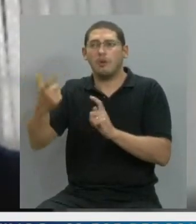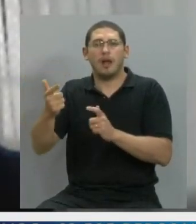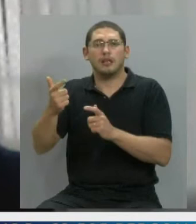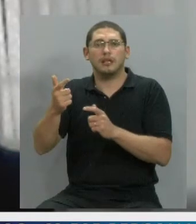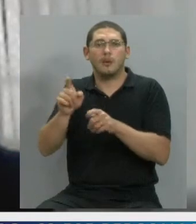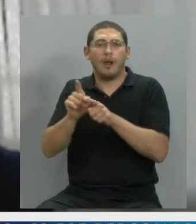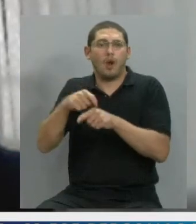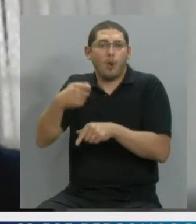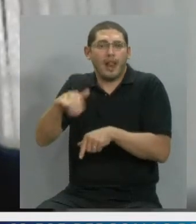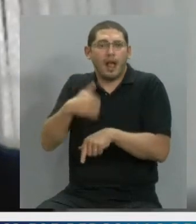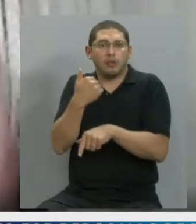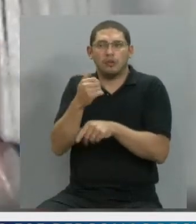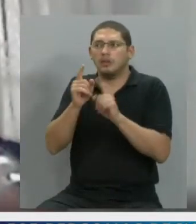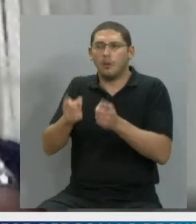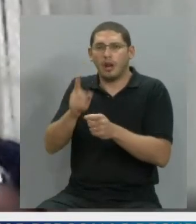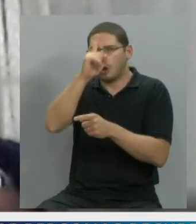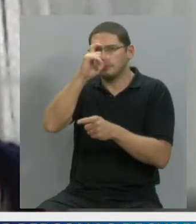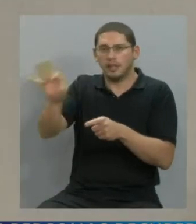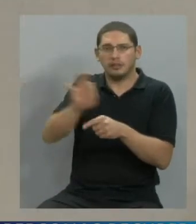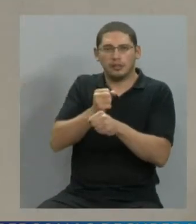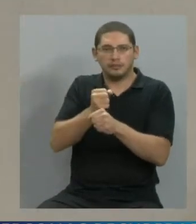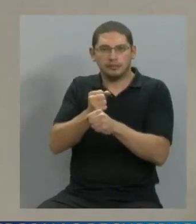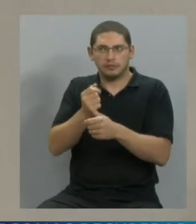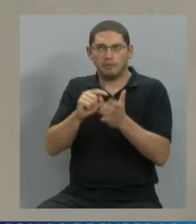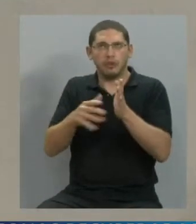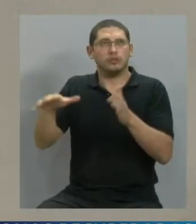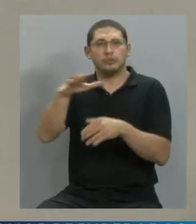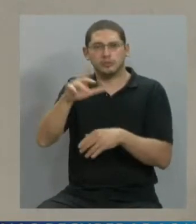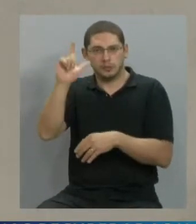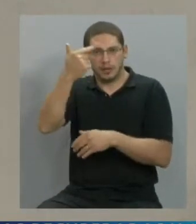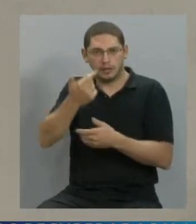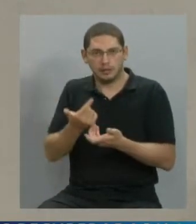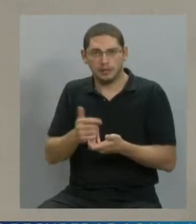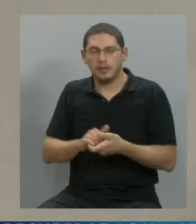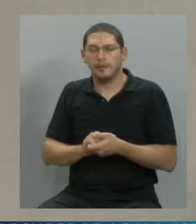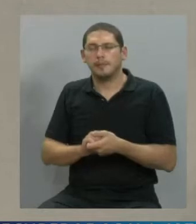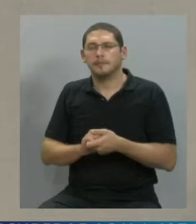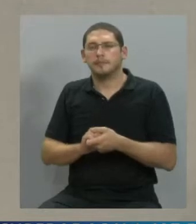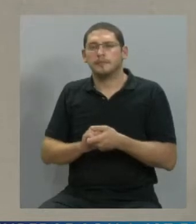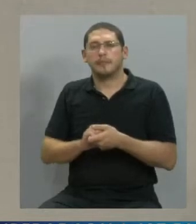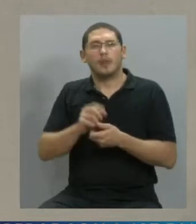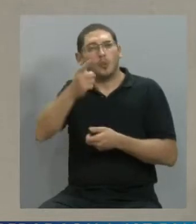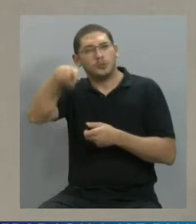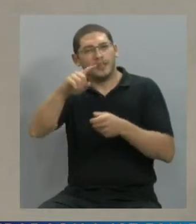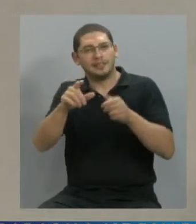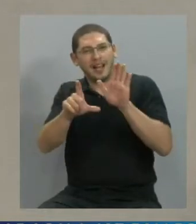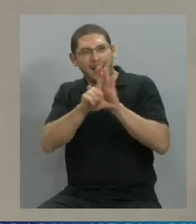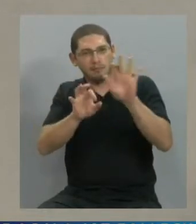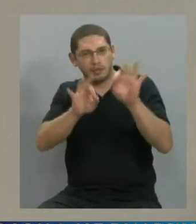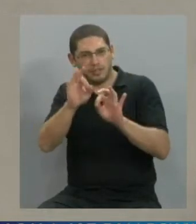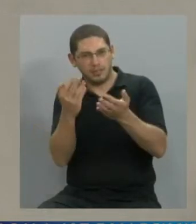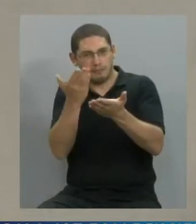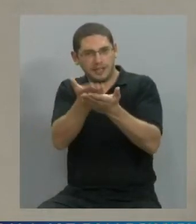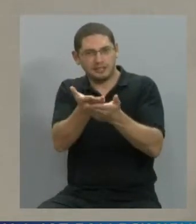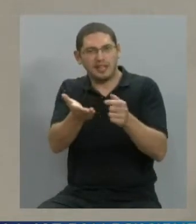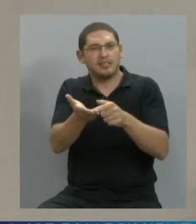contratando. Te estoy hablando de Buenos Aires. Silvana, el proyecto que ustedes quieren que obviamente se convierta en ley tiene que ver con